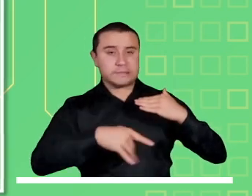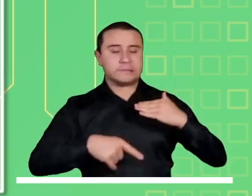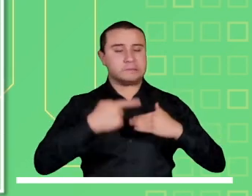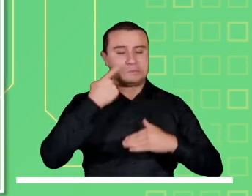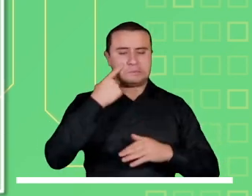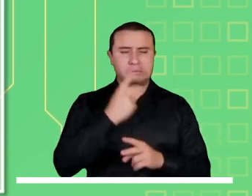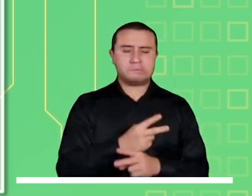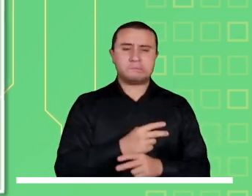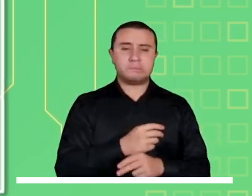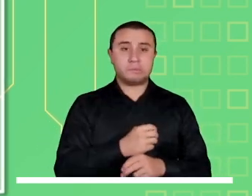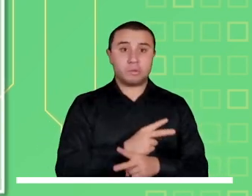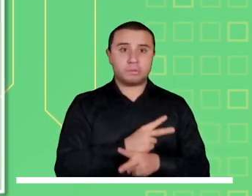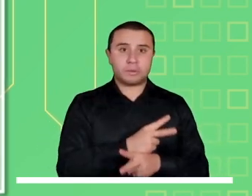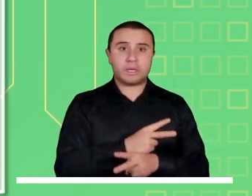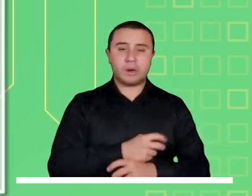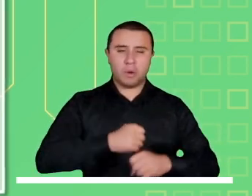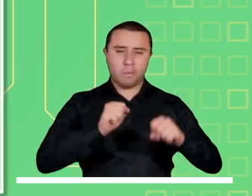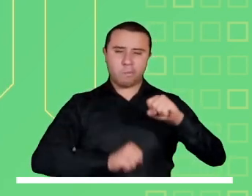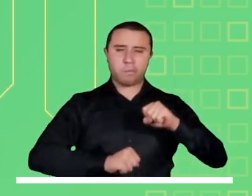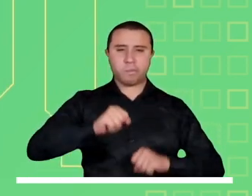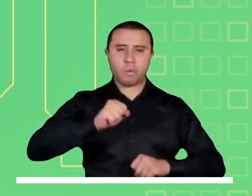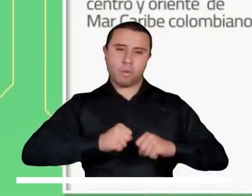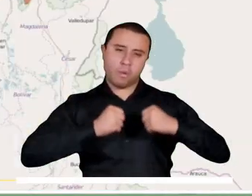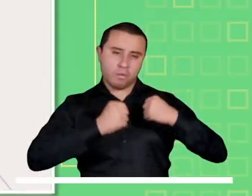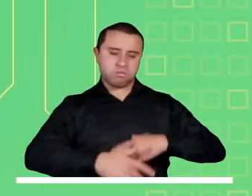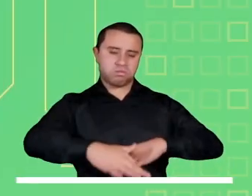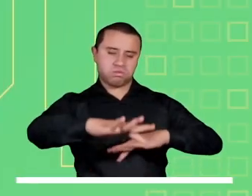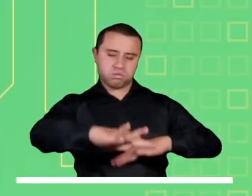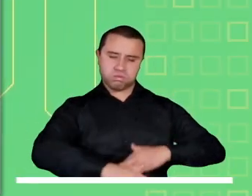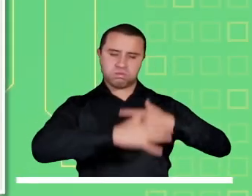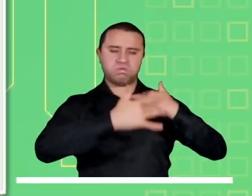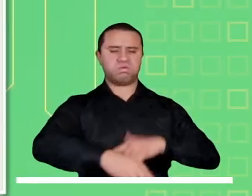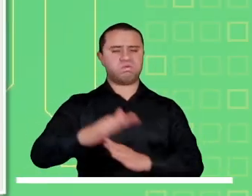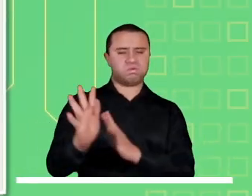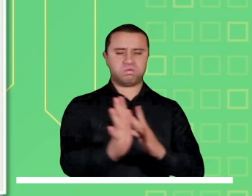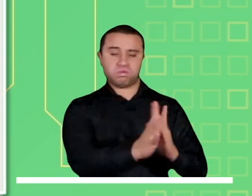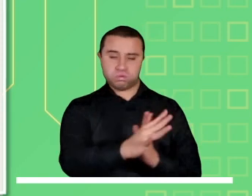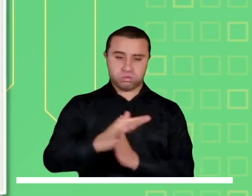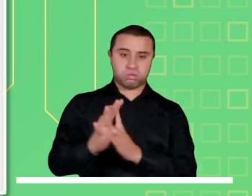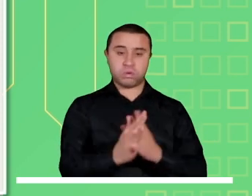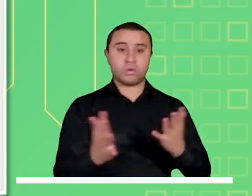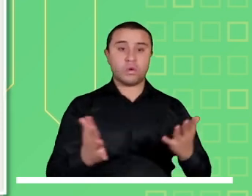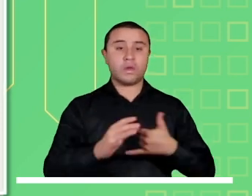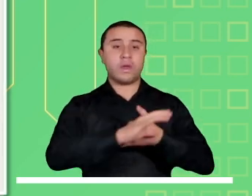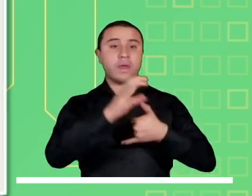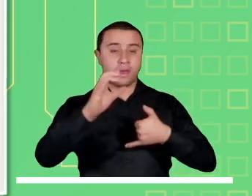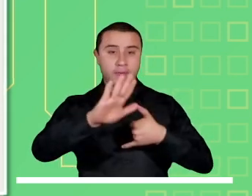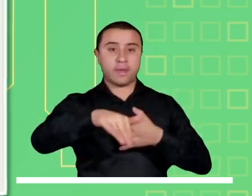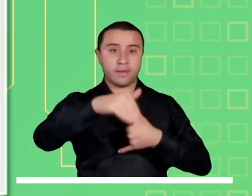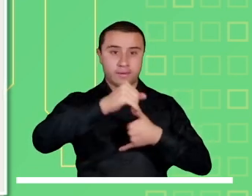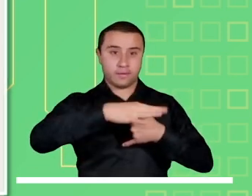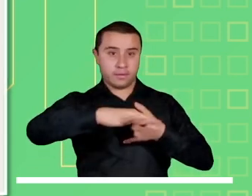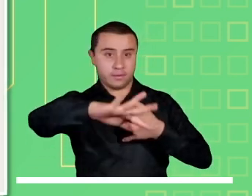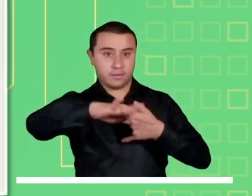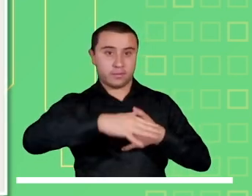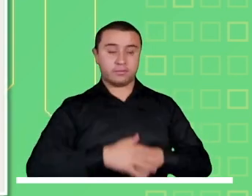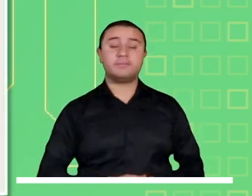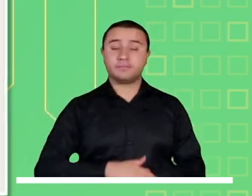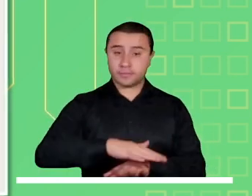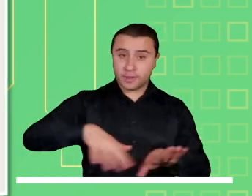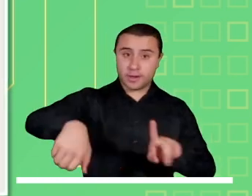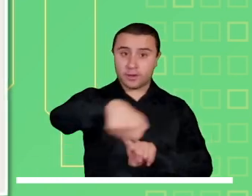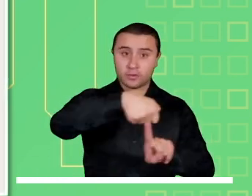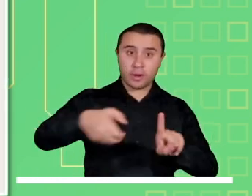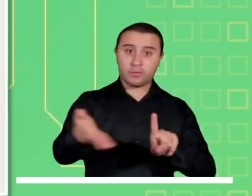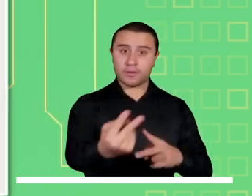de Putumayo, Meta y Nariño. Finalizamos con las alertas metomarinas que anuncian moderada probabilidad de viento y